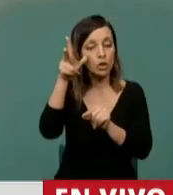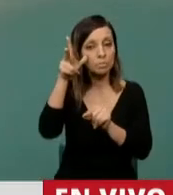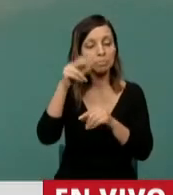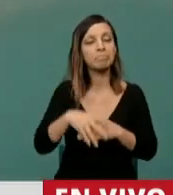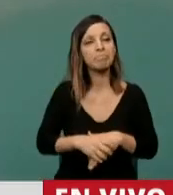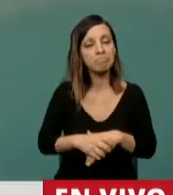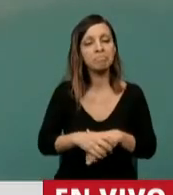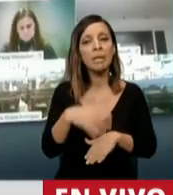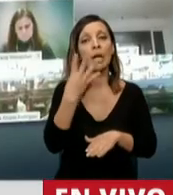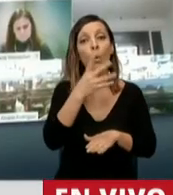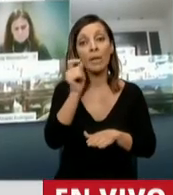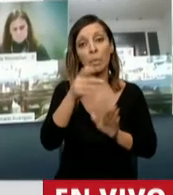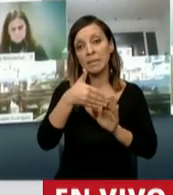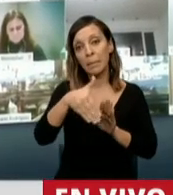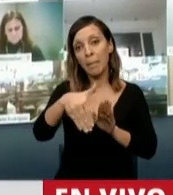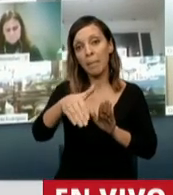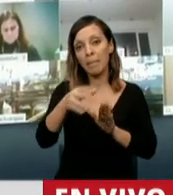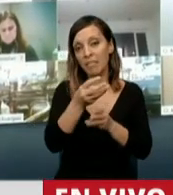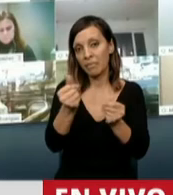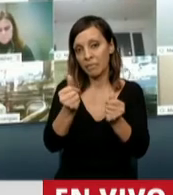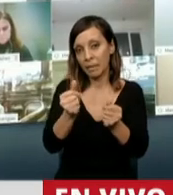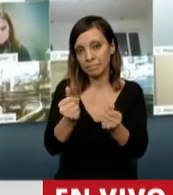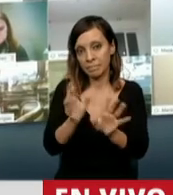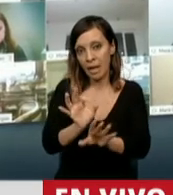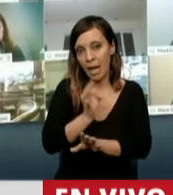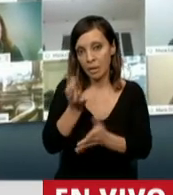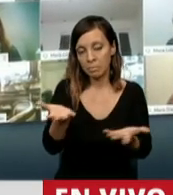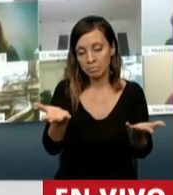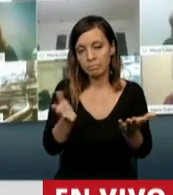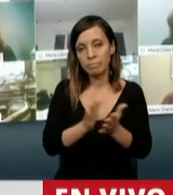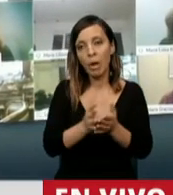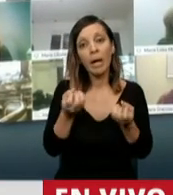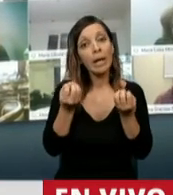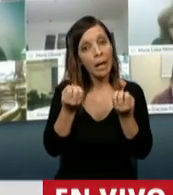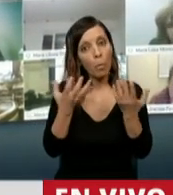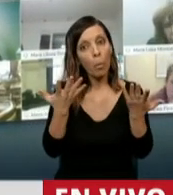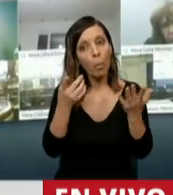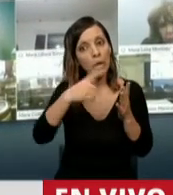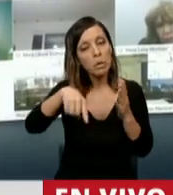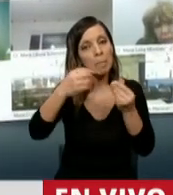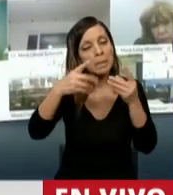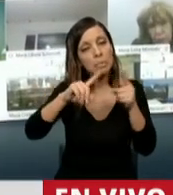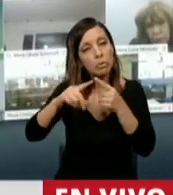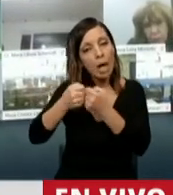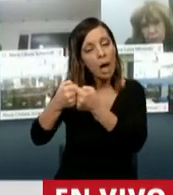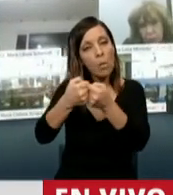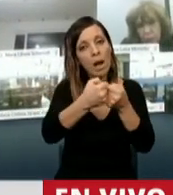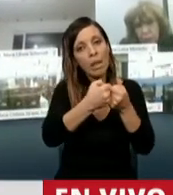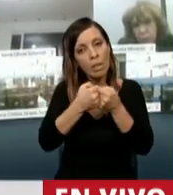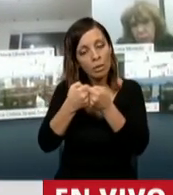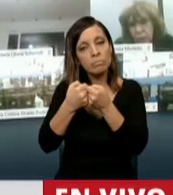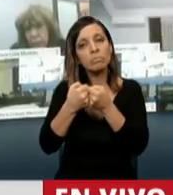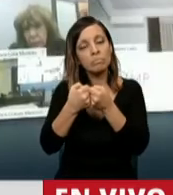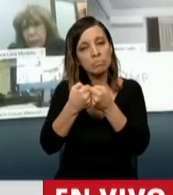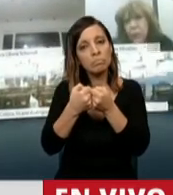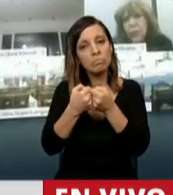meses se termina el año. Qué bueno que empecemos a encontrar estos puntos de encuentro para salir de